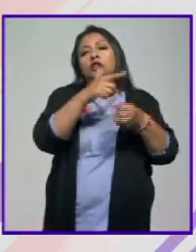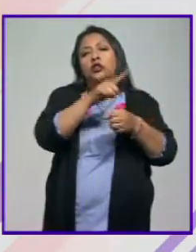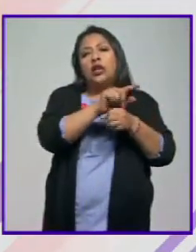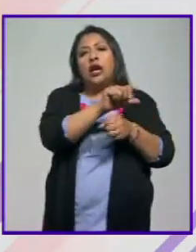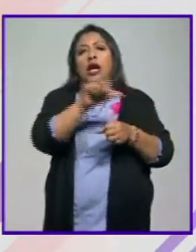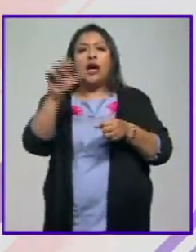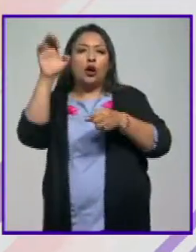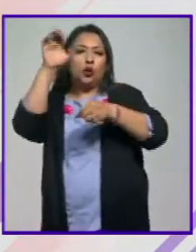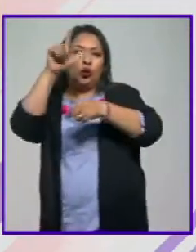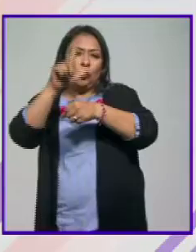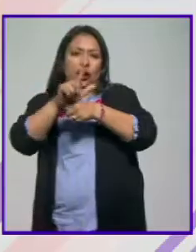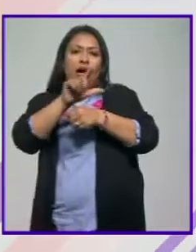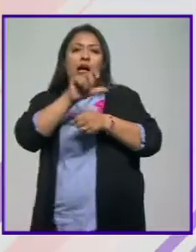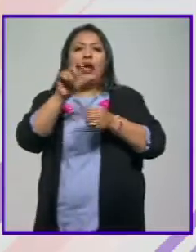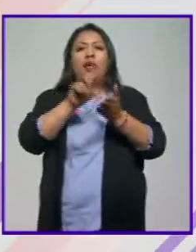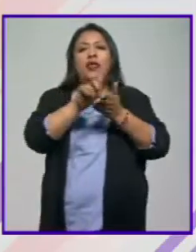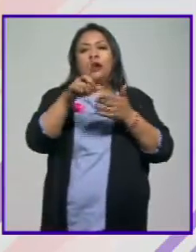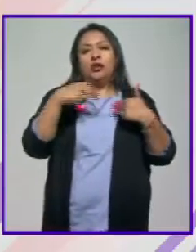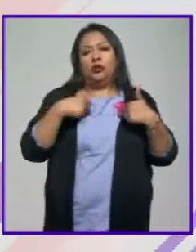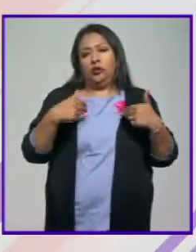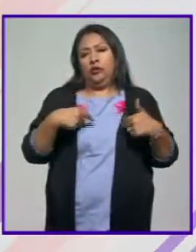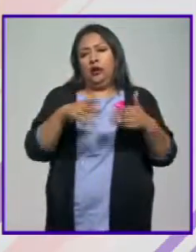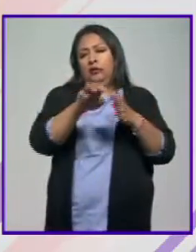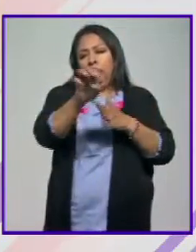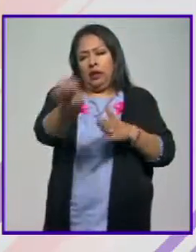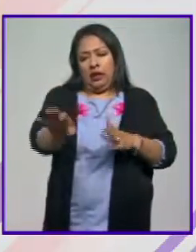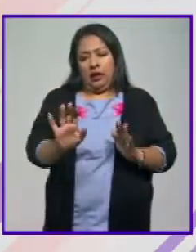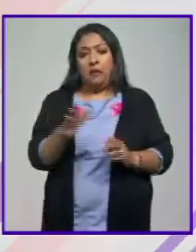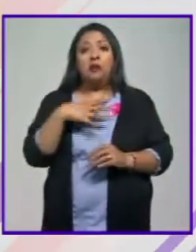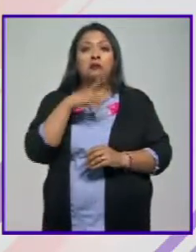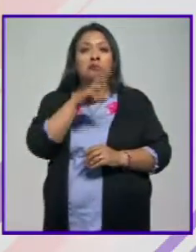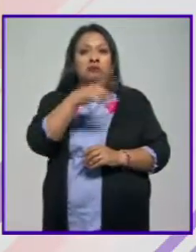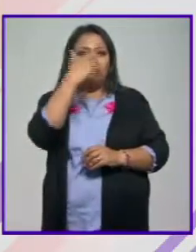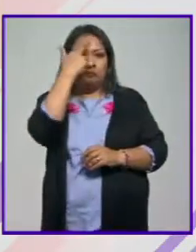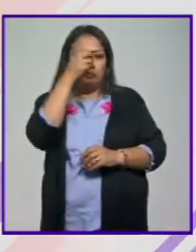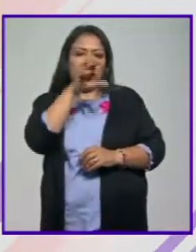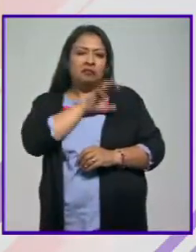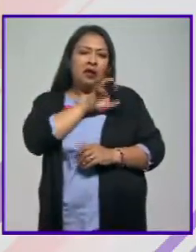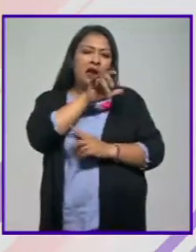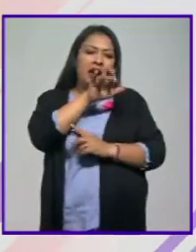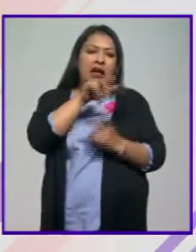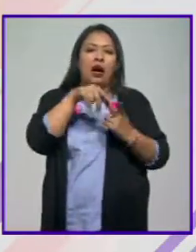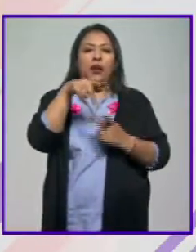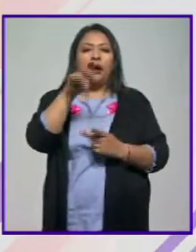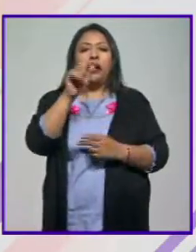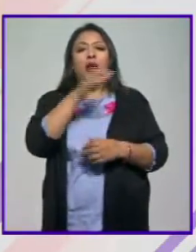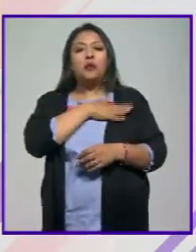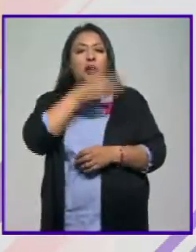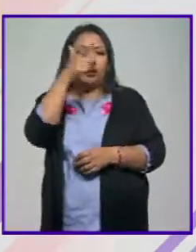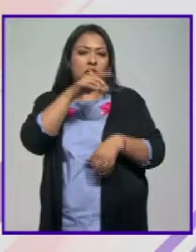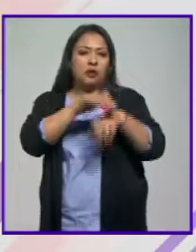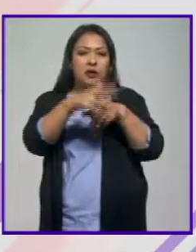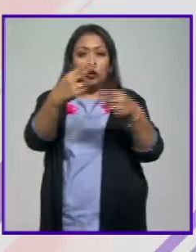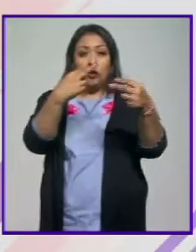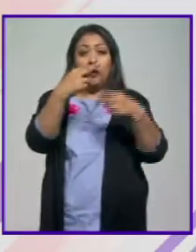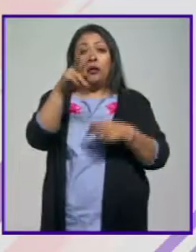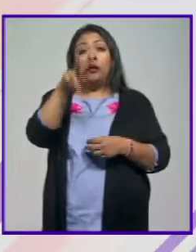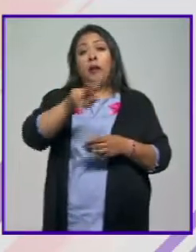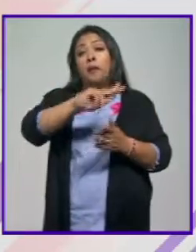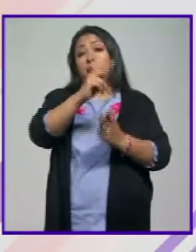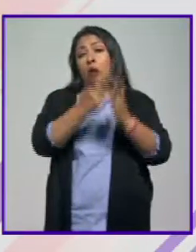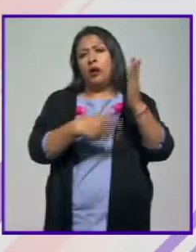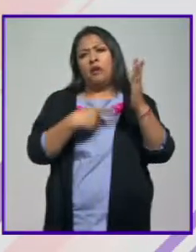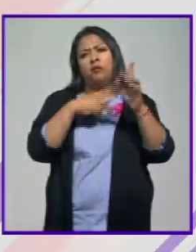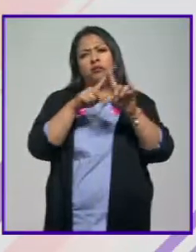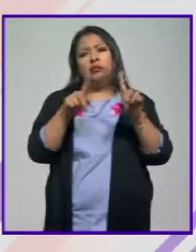a lo cultural, a los derechos humanos, por ejemplo. Así es, mi querida Laura, mi querida Karen, muy buenas noches, amigos del auditorio. Un programa, en efecto, muy